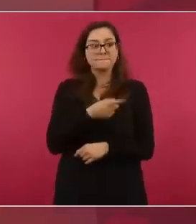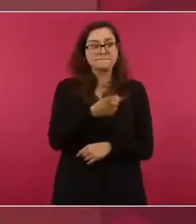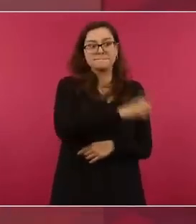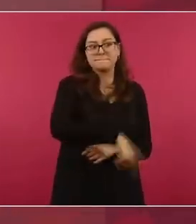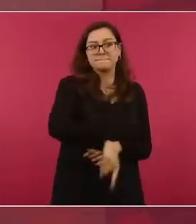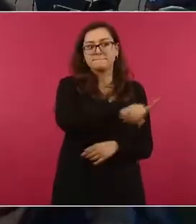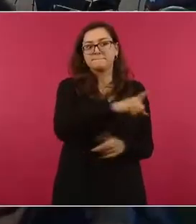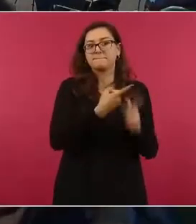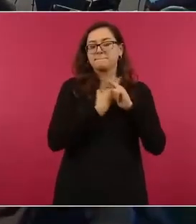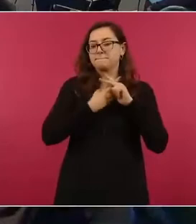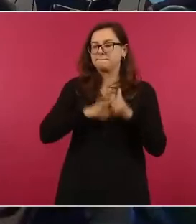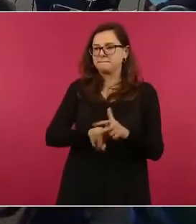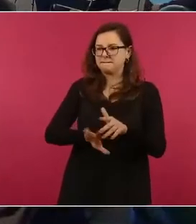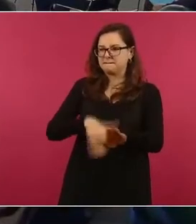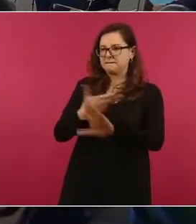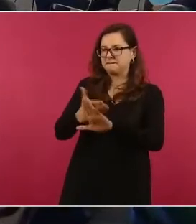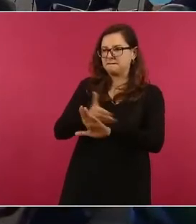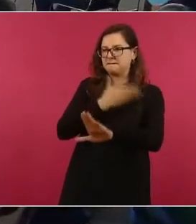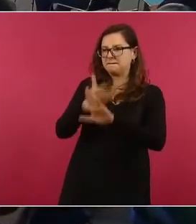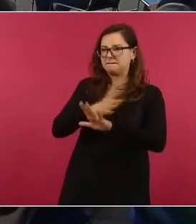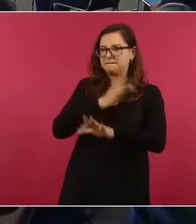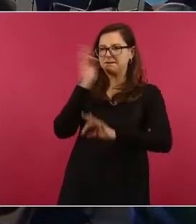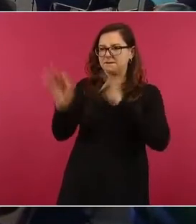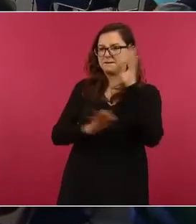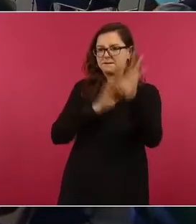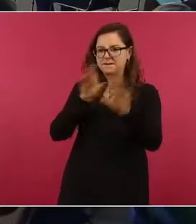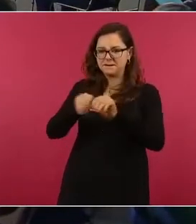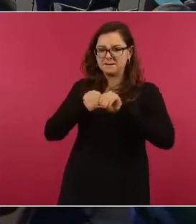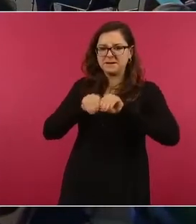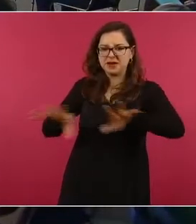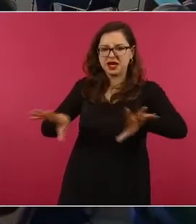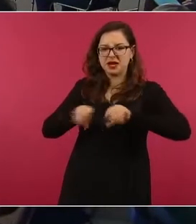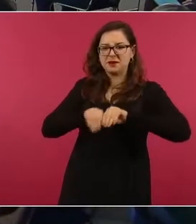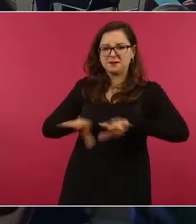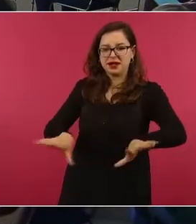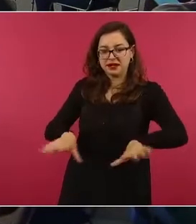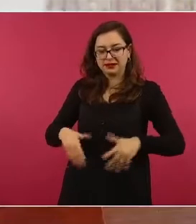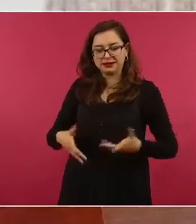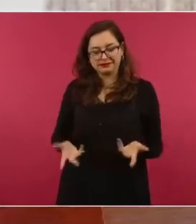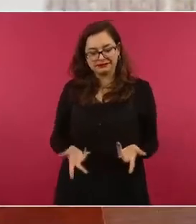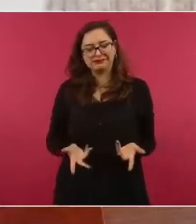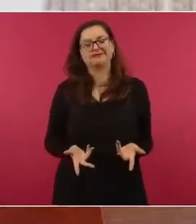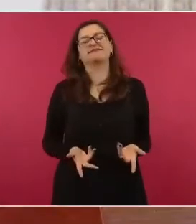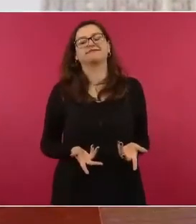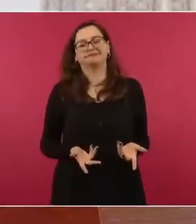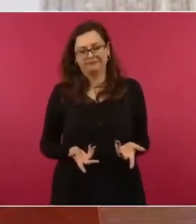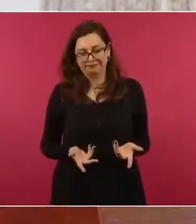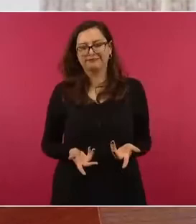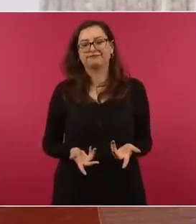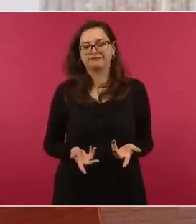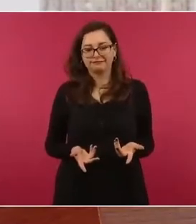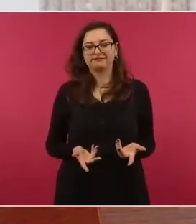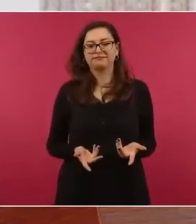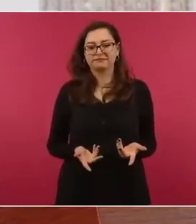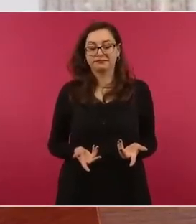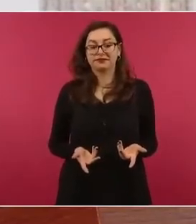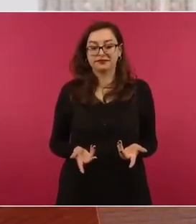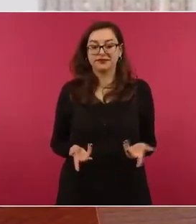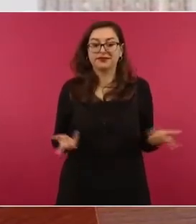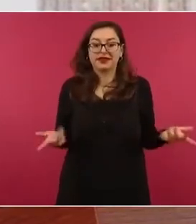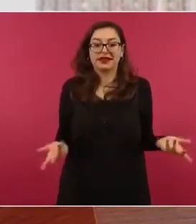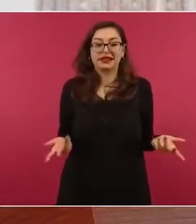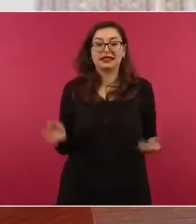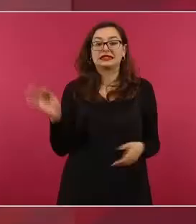Porque están pensando posiblemente, es decir, se anula la